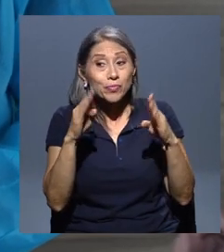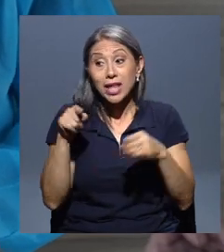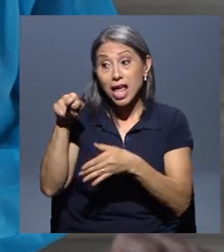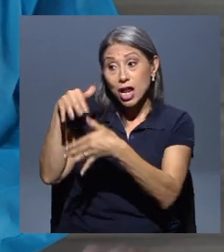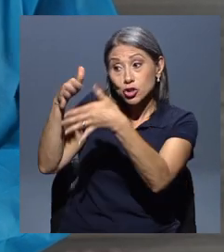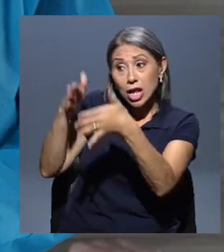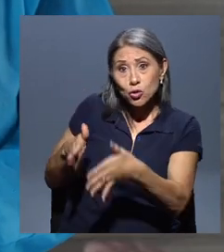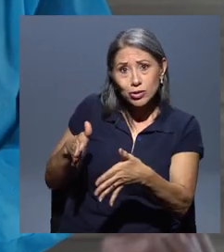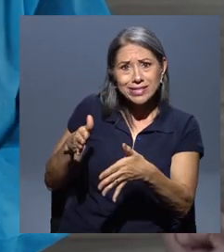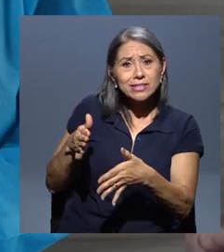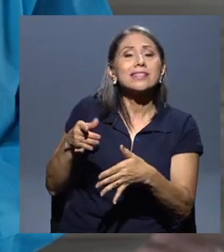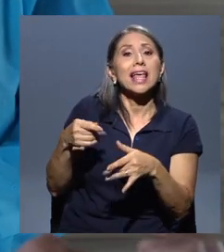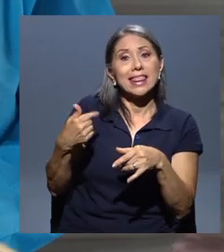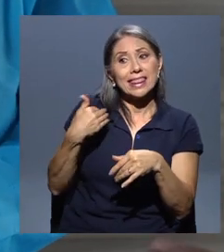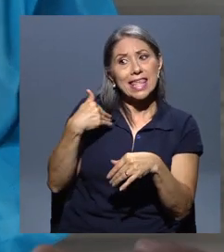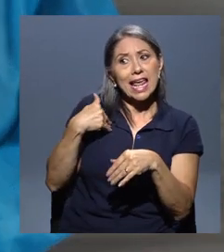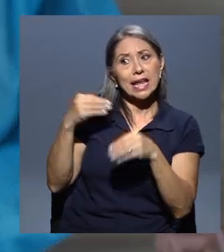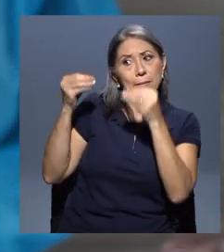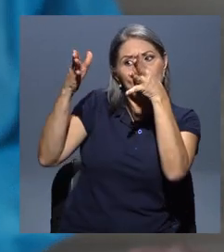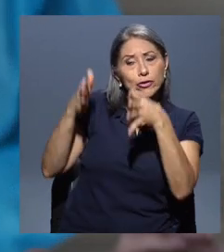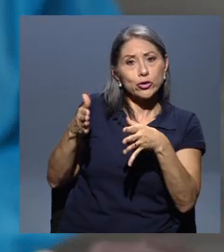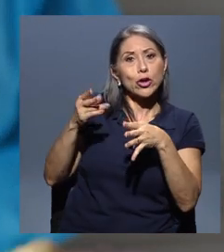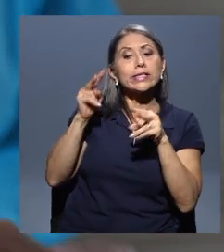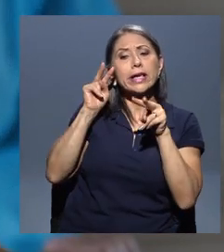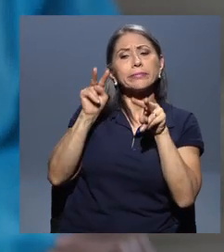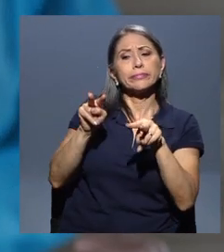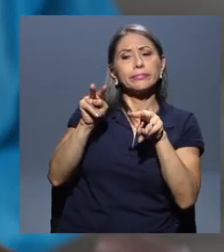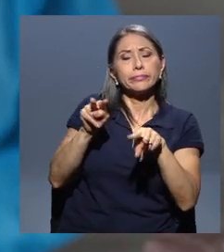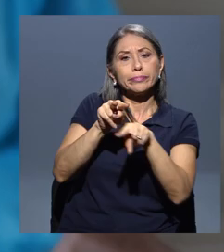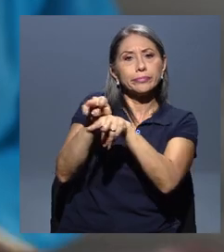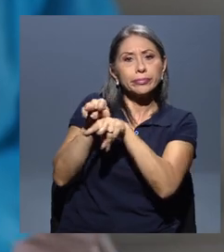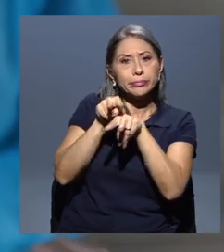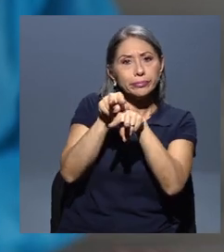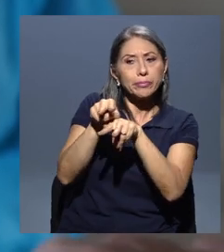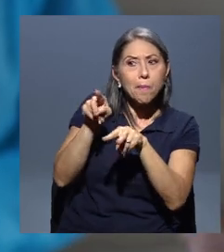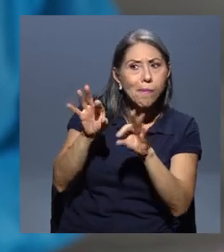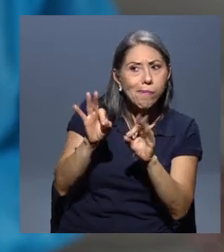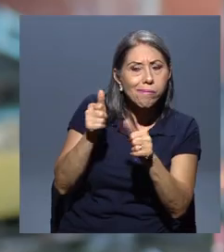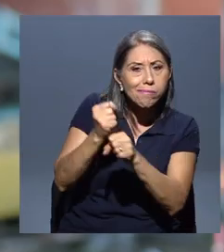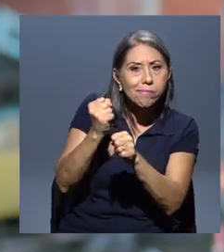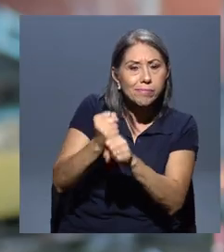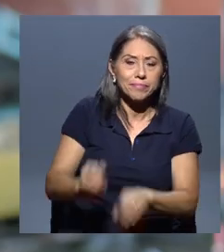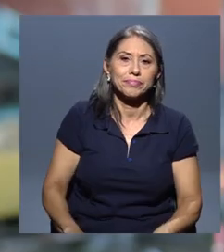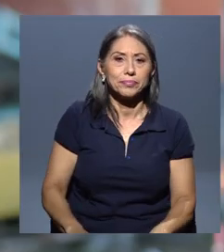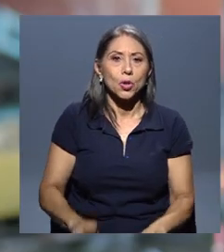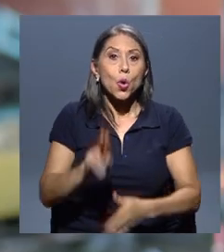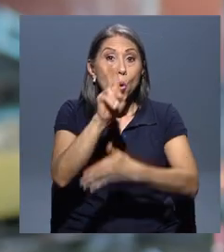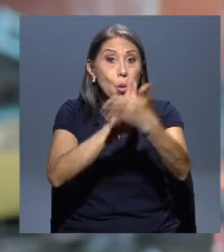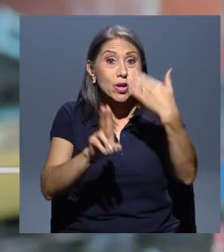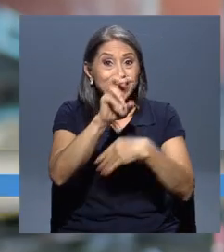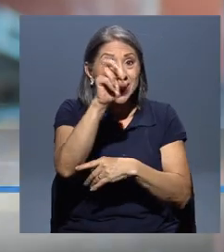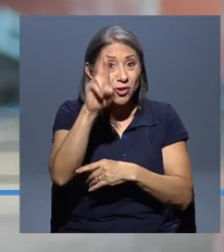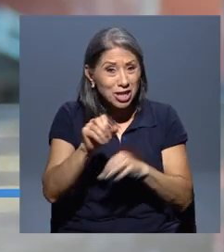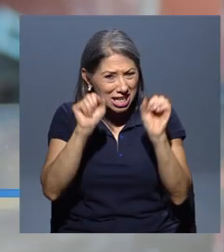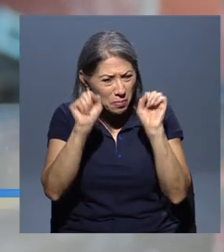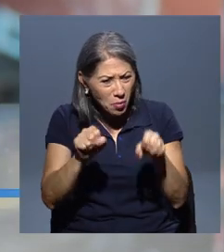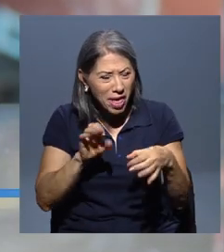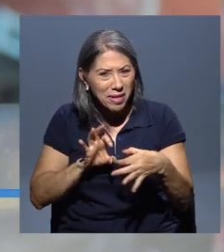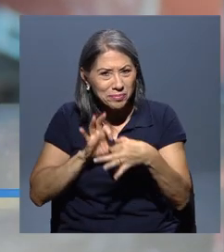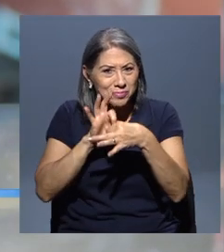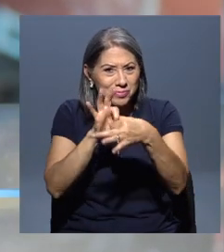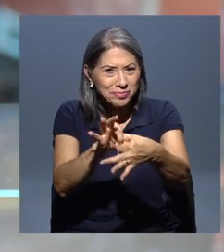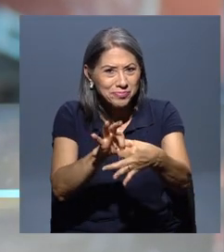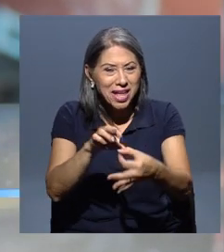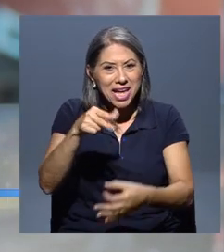bajo una estricta supervisión docente. Bueno, que la Universidad de Costa Rica pueda poner la mirada en Chepe Cebaña y